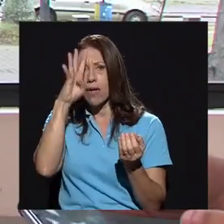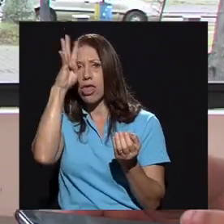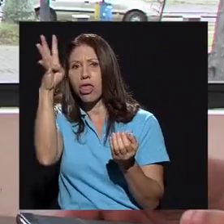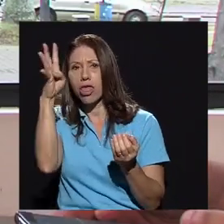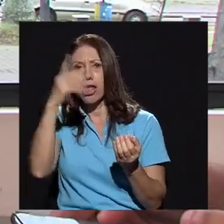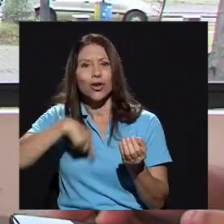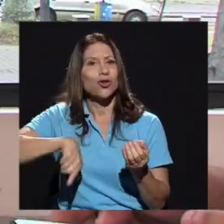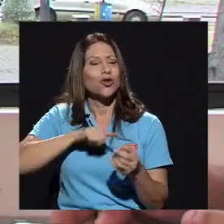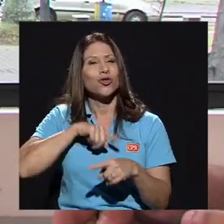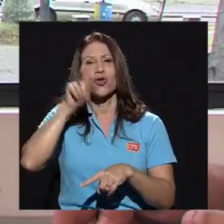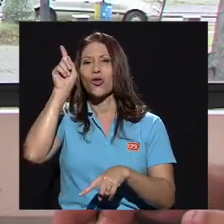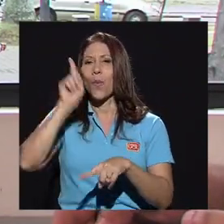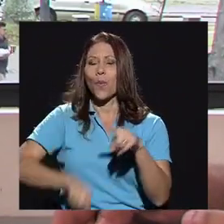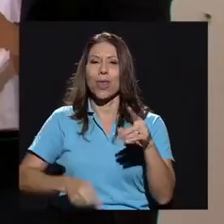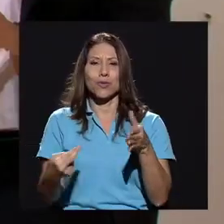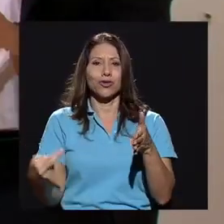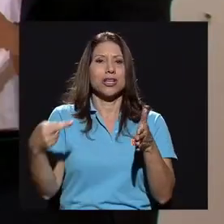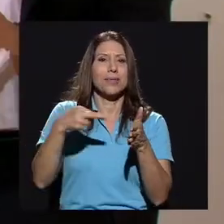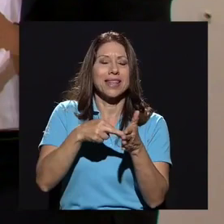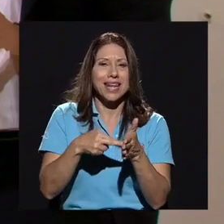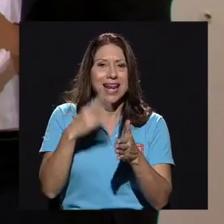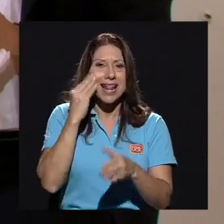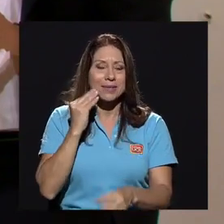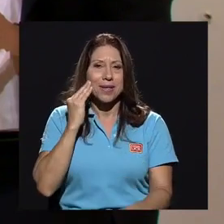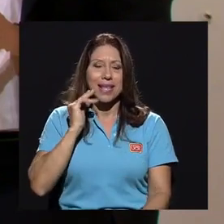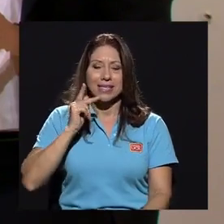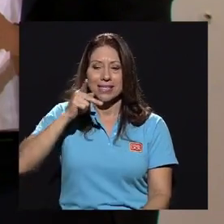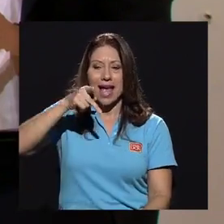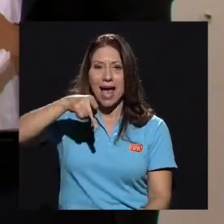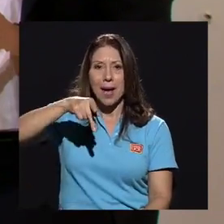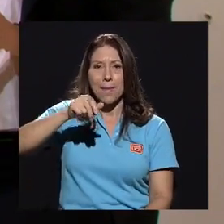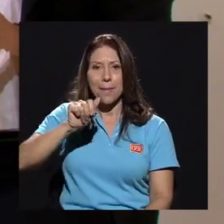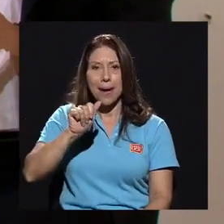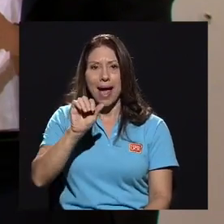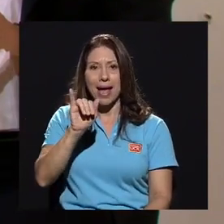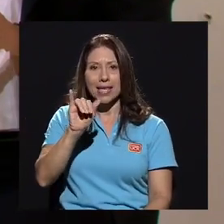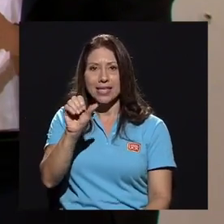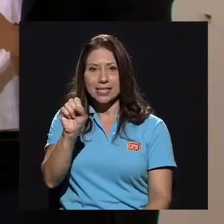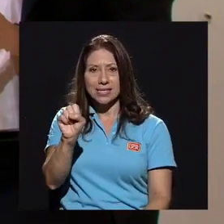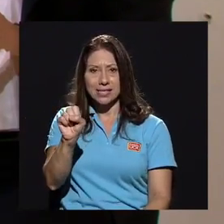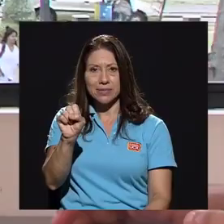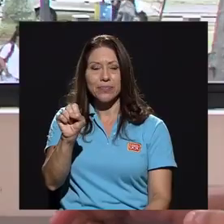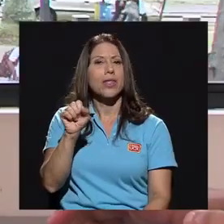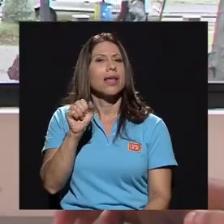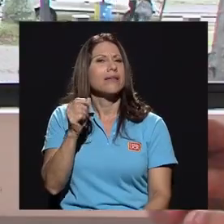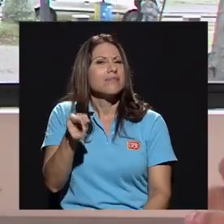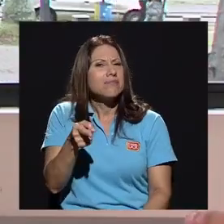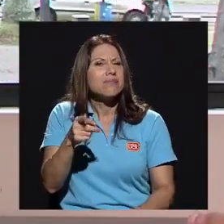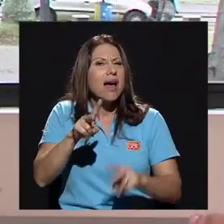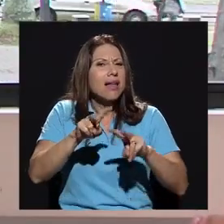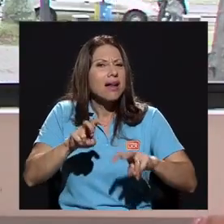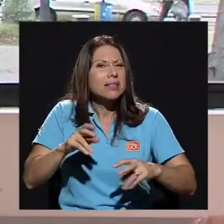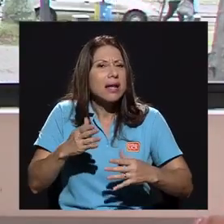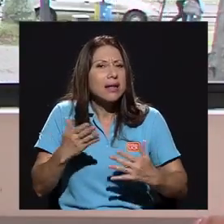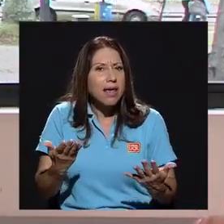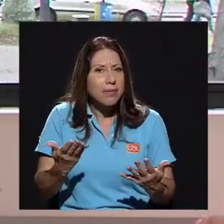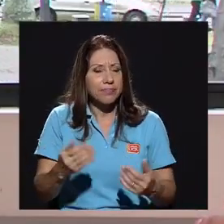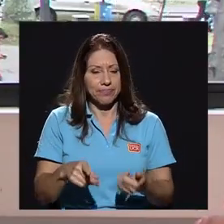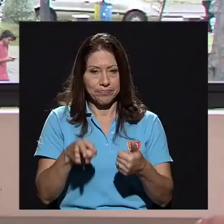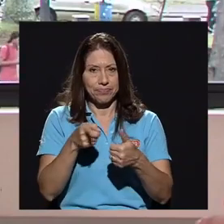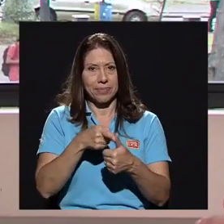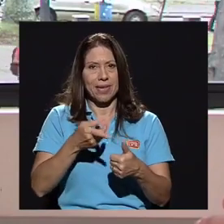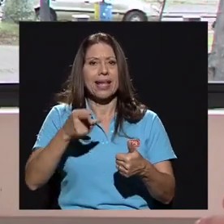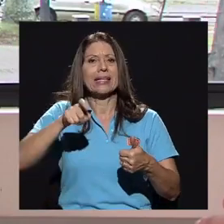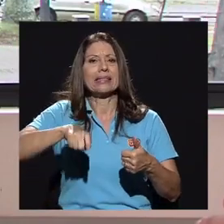repetir la experiencia PAIS. ¿Sobre qué se tiene que analizar es qué se